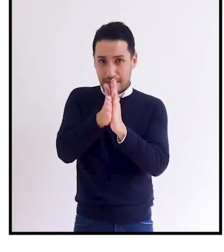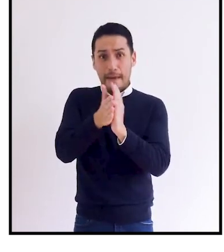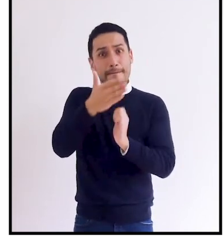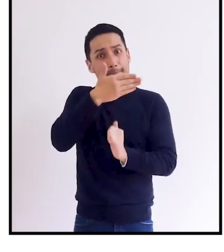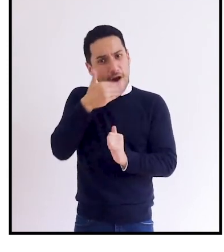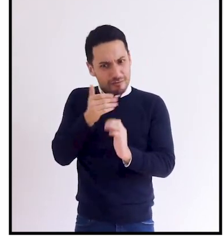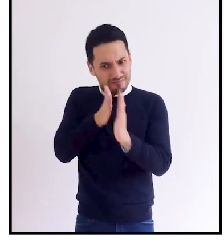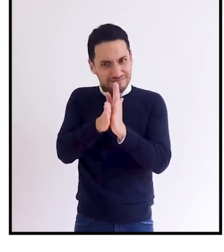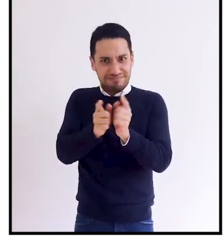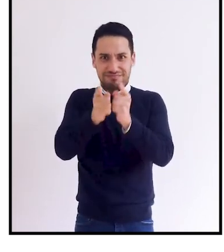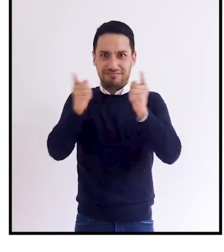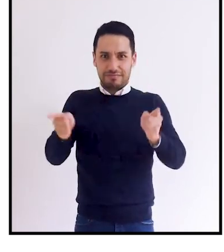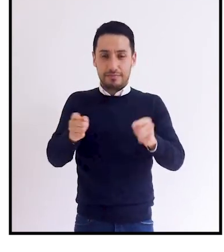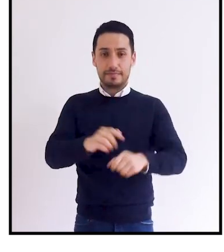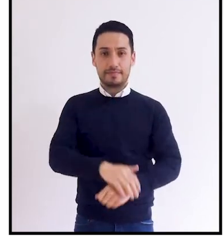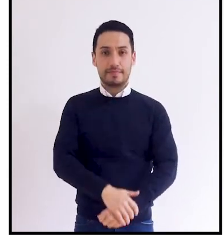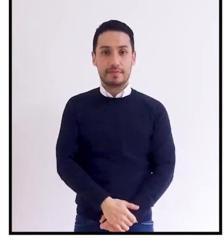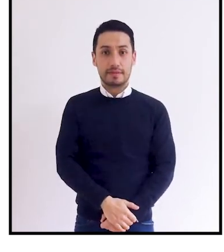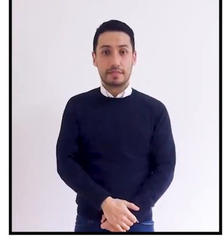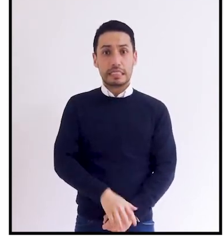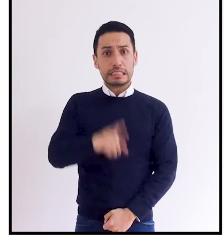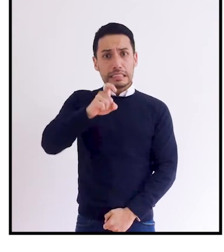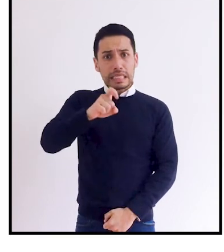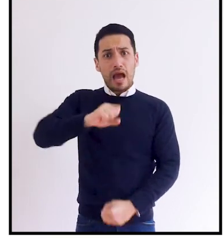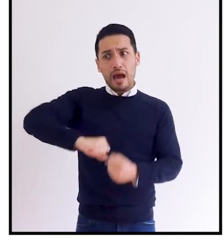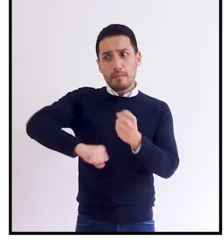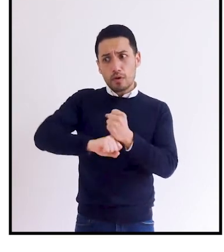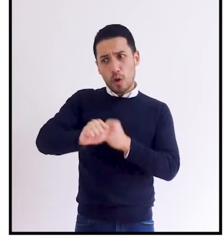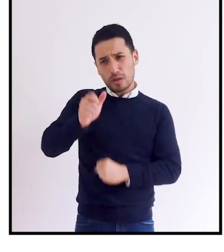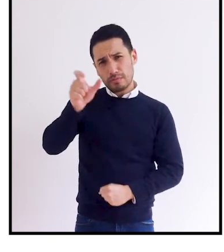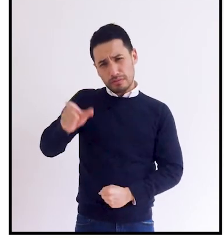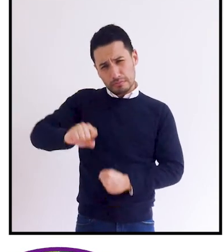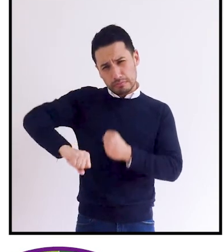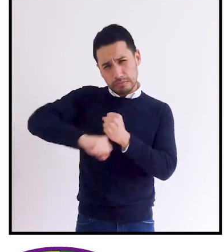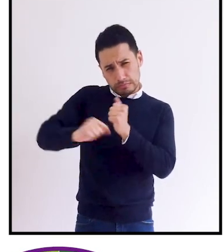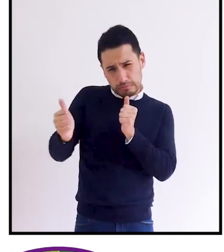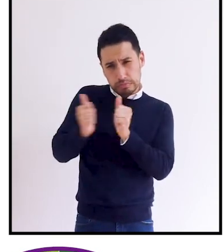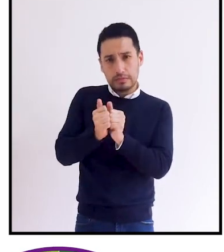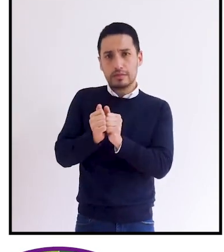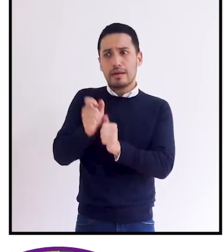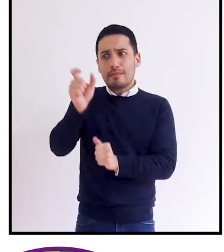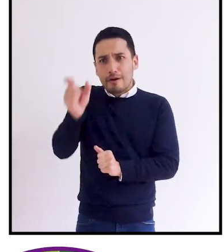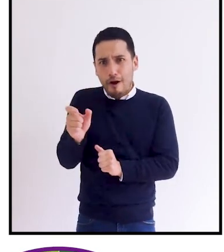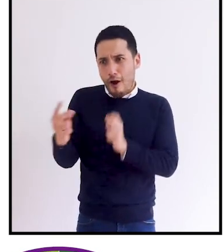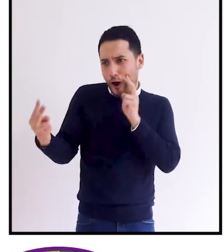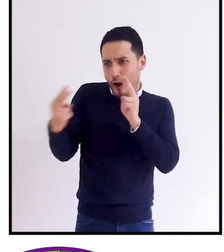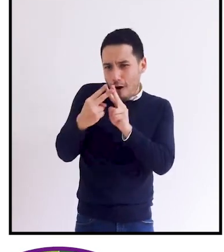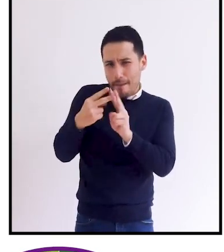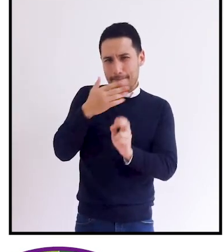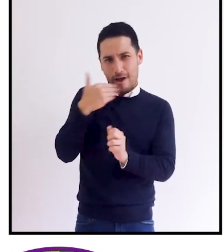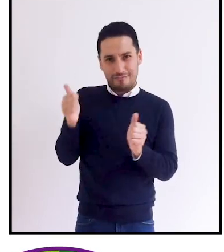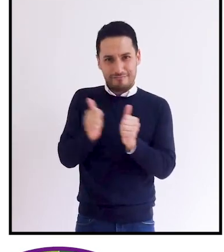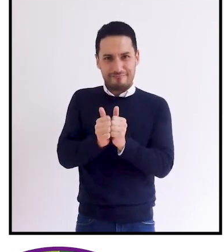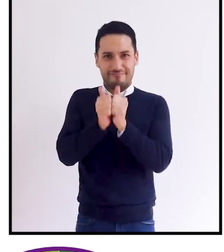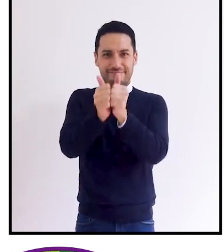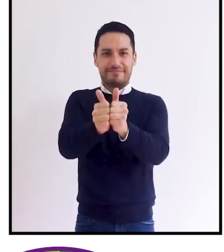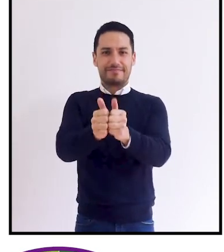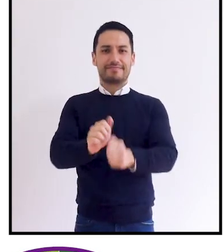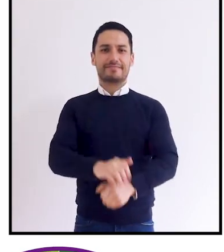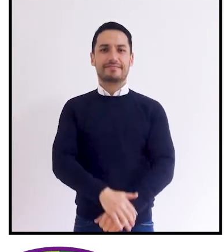amplia posible. Si requiere apoyo de otra persona en la cita, que sea la persona quien más lo conozca.